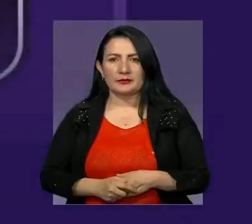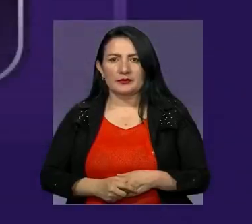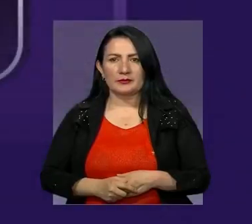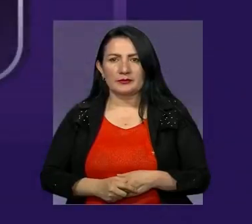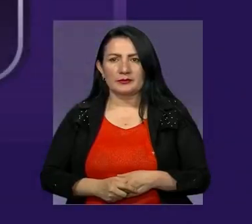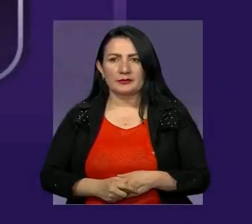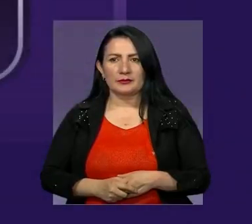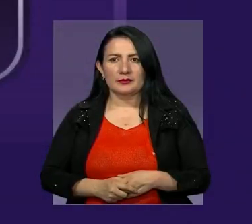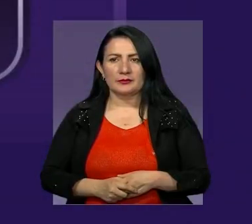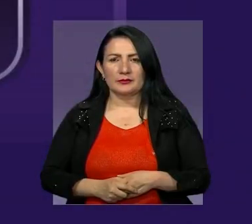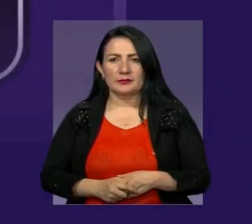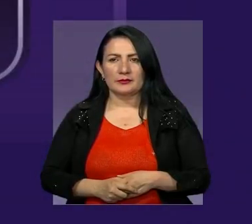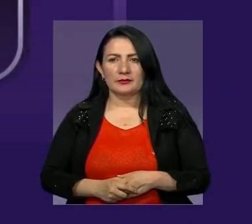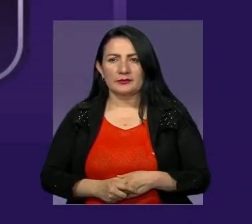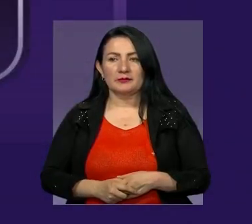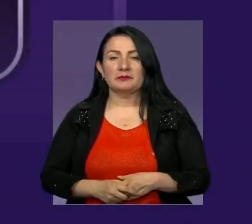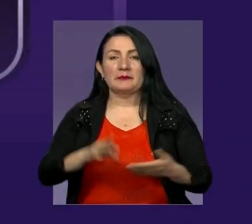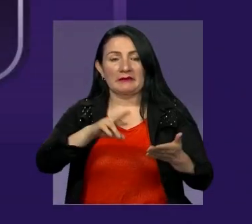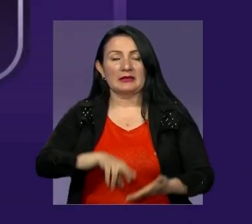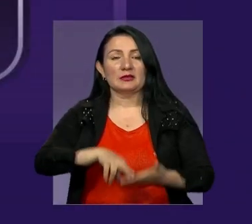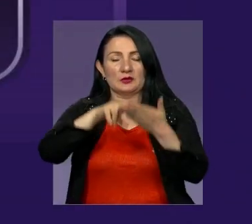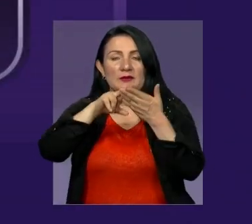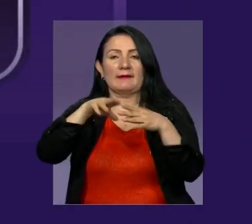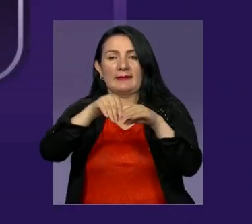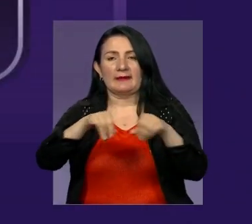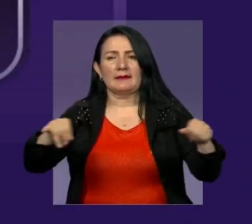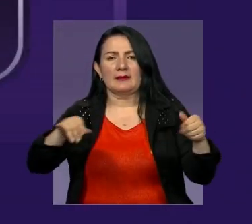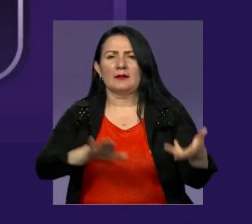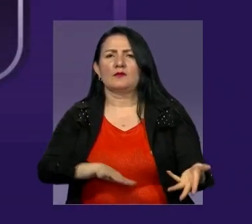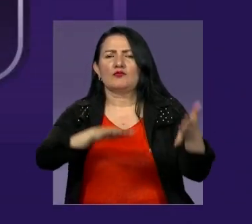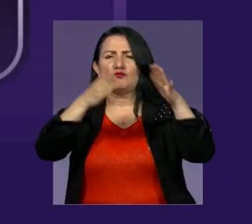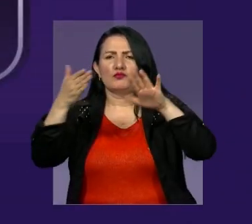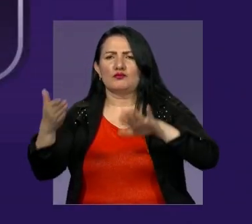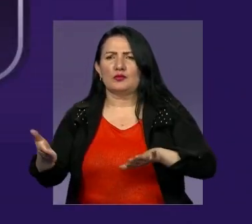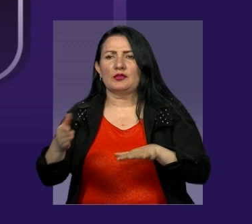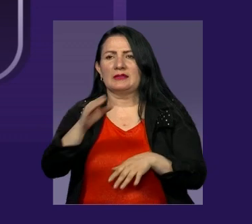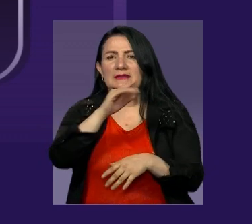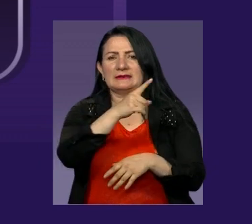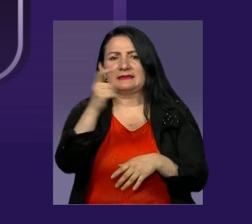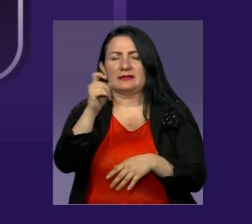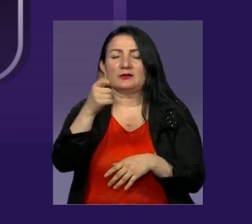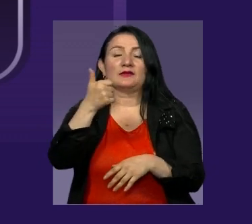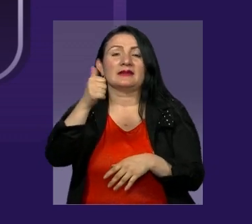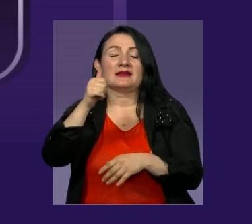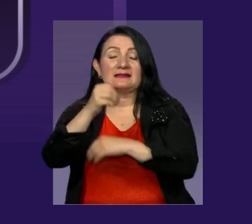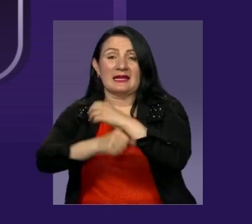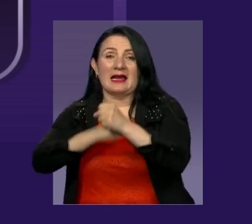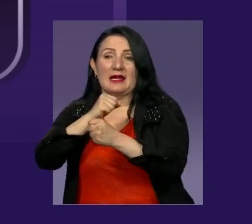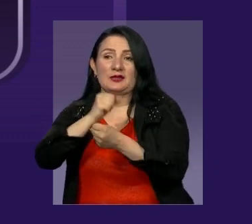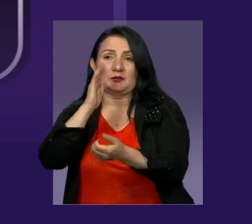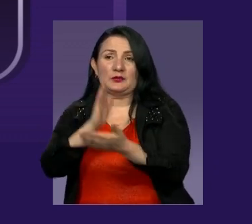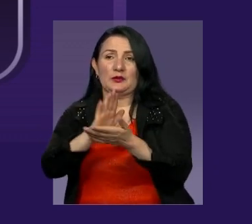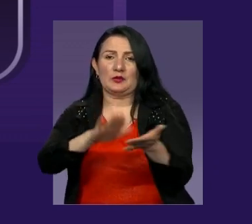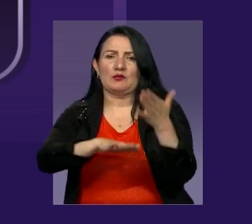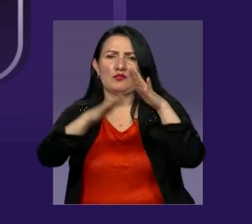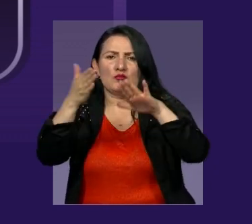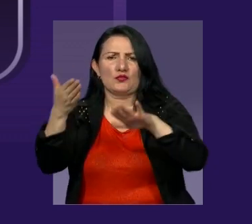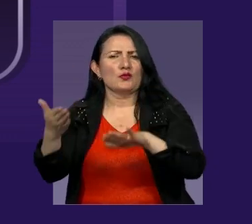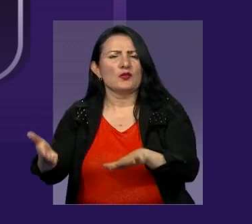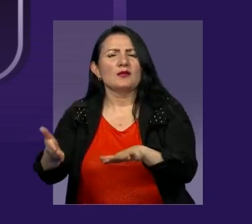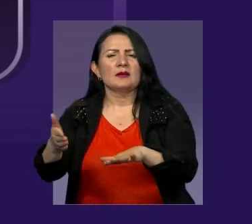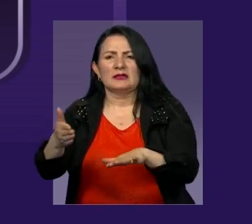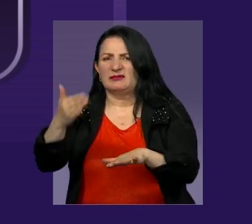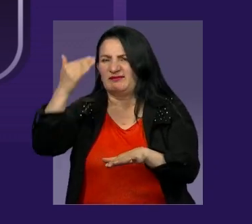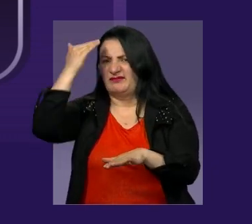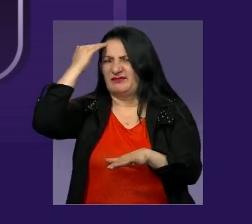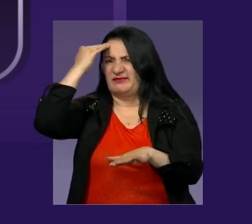Desde la unidad de restitución de tierras, lamentamos el fallecimiento a sus 110 años del taita querubín Queta Alvarado, gran